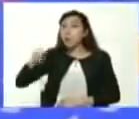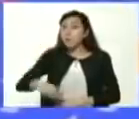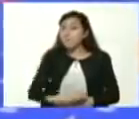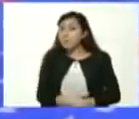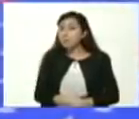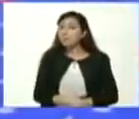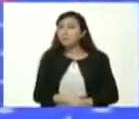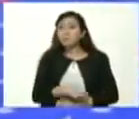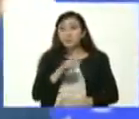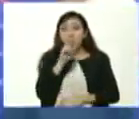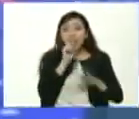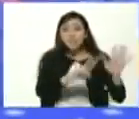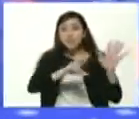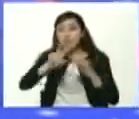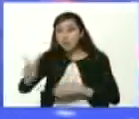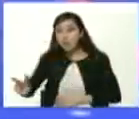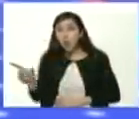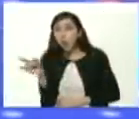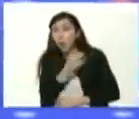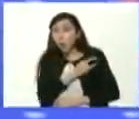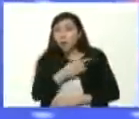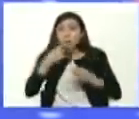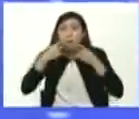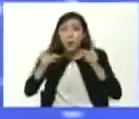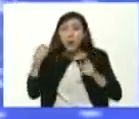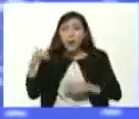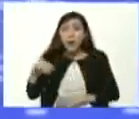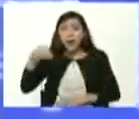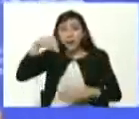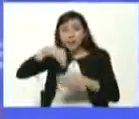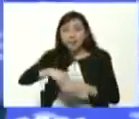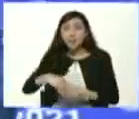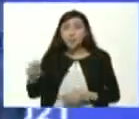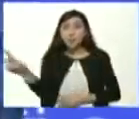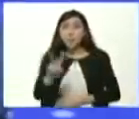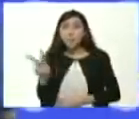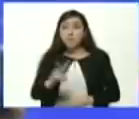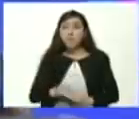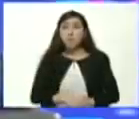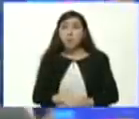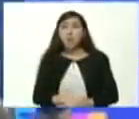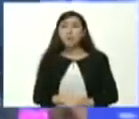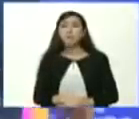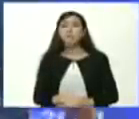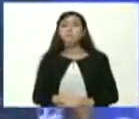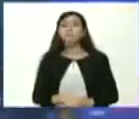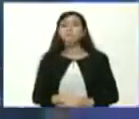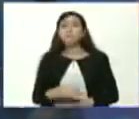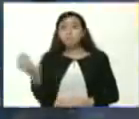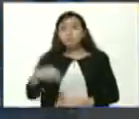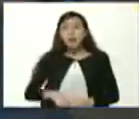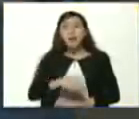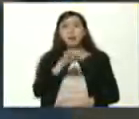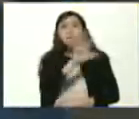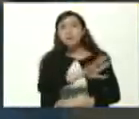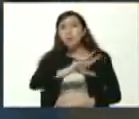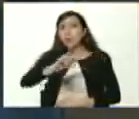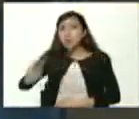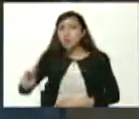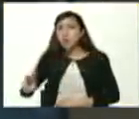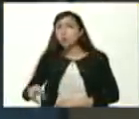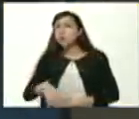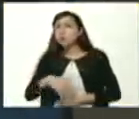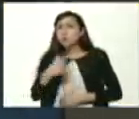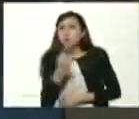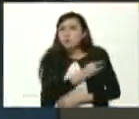más de 72 universidades públicas en la República Bolivariana de Venezuela, más de 52 han